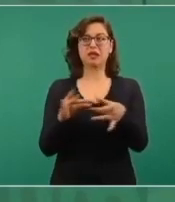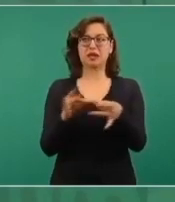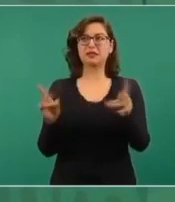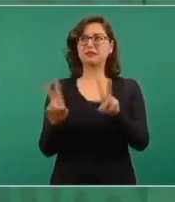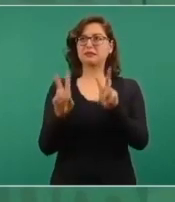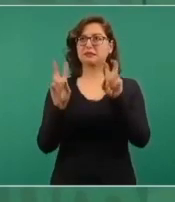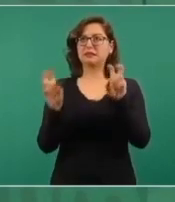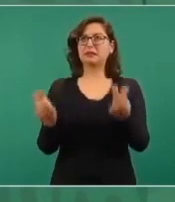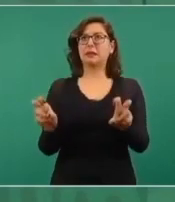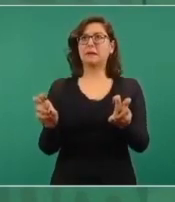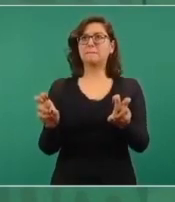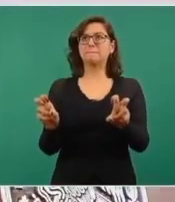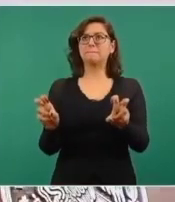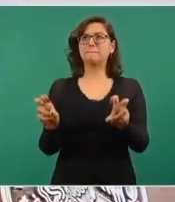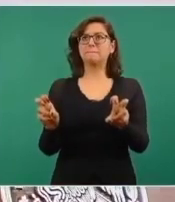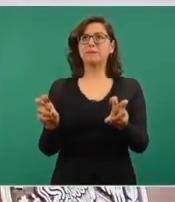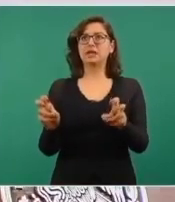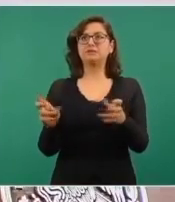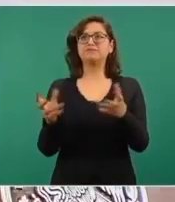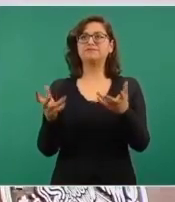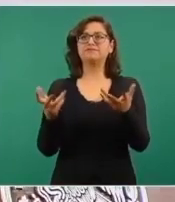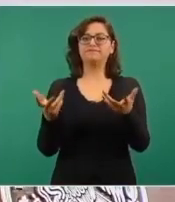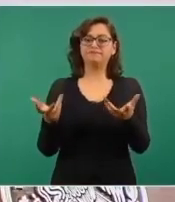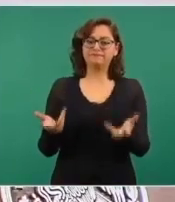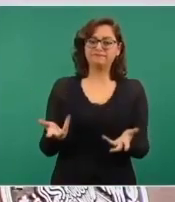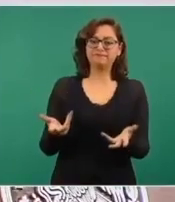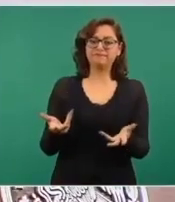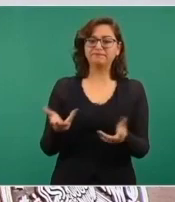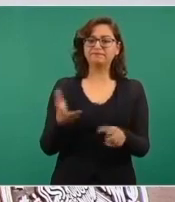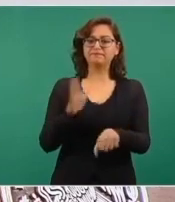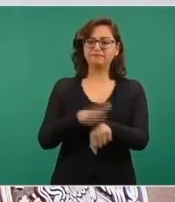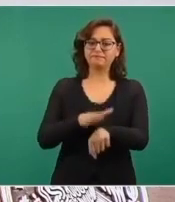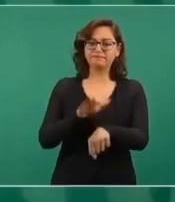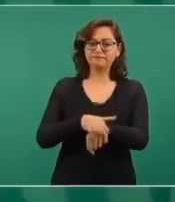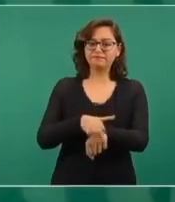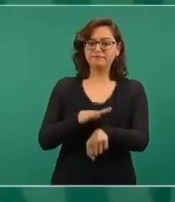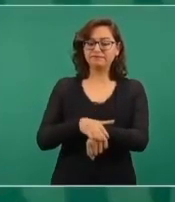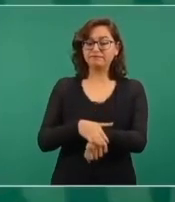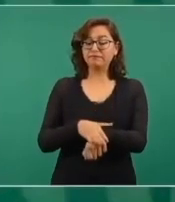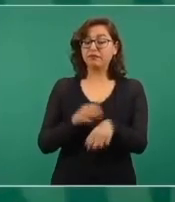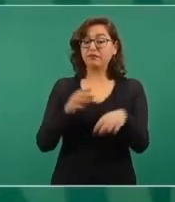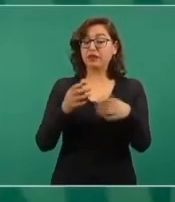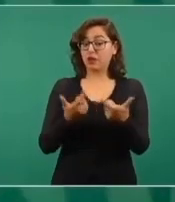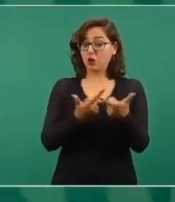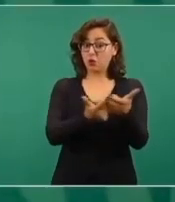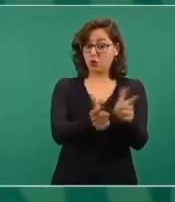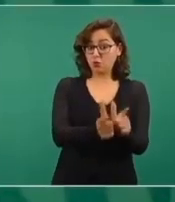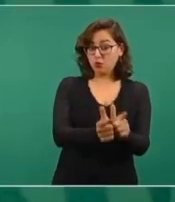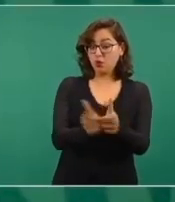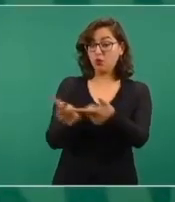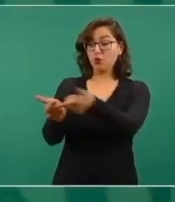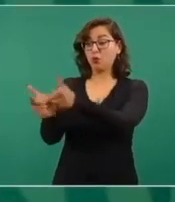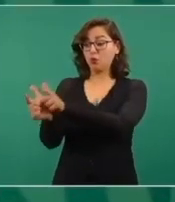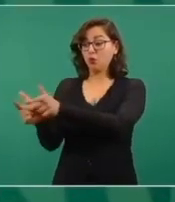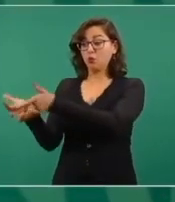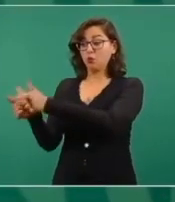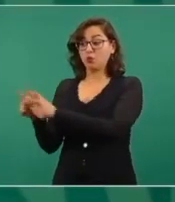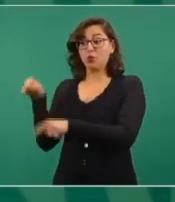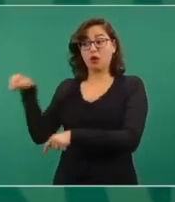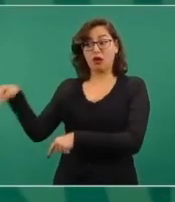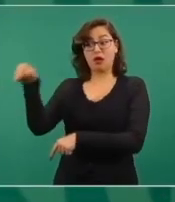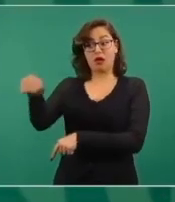para al mismo tiempo convocar a los dirigentes, porque